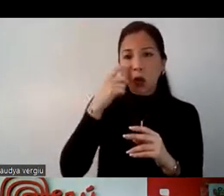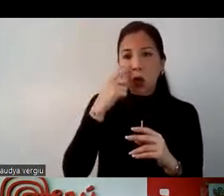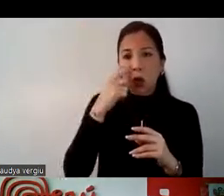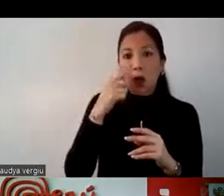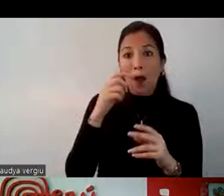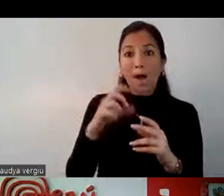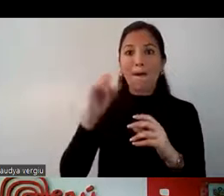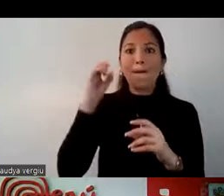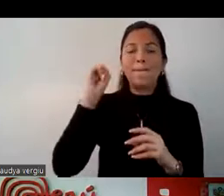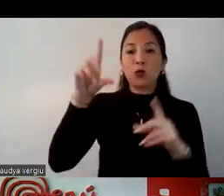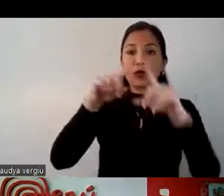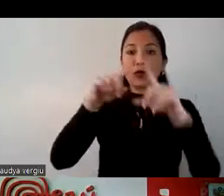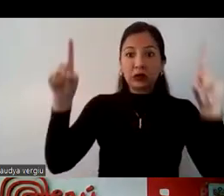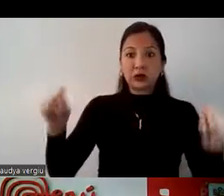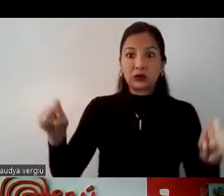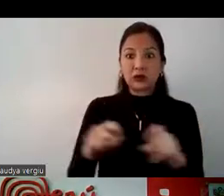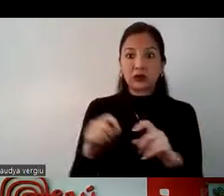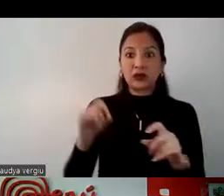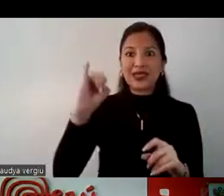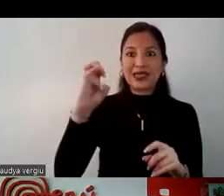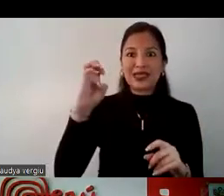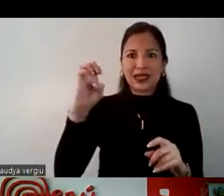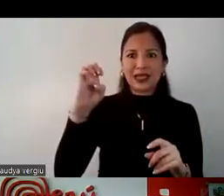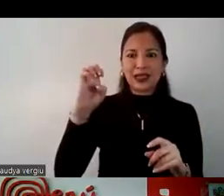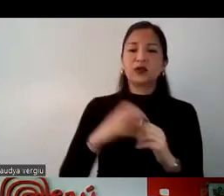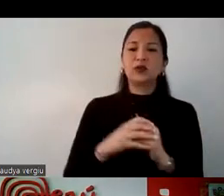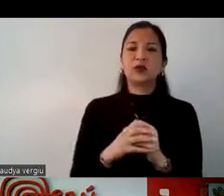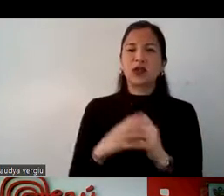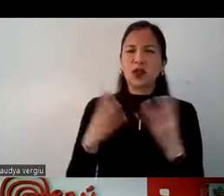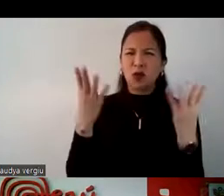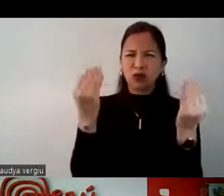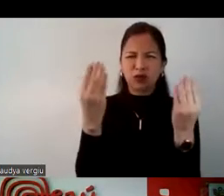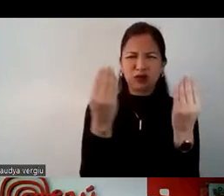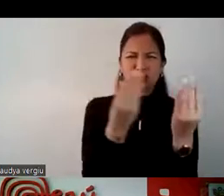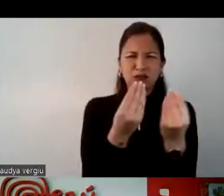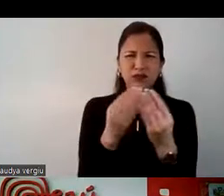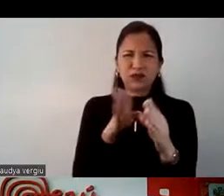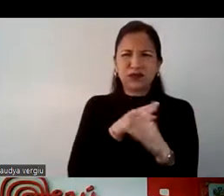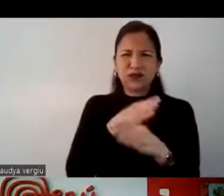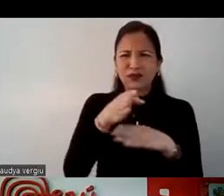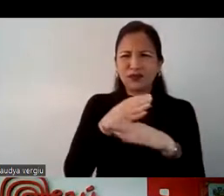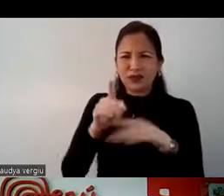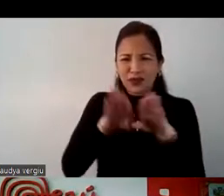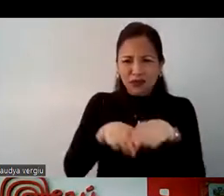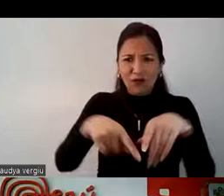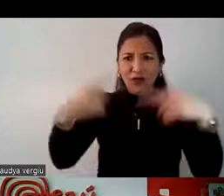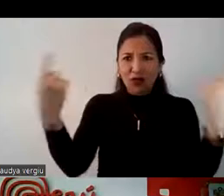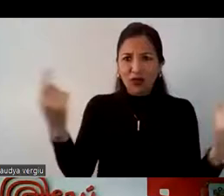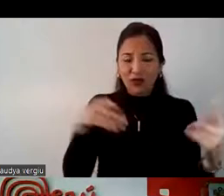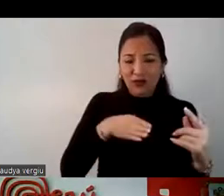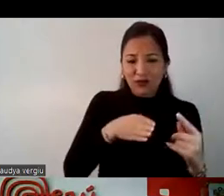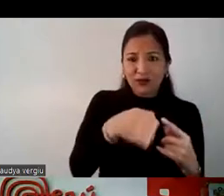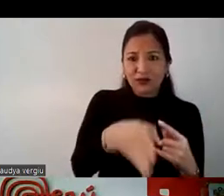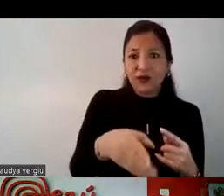publicidad a través de Instagram, entonces muchos visitantes han cruzado la frontera para esta feria, que es el fin de semana,